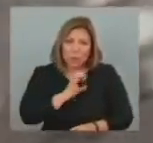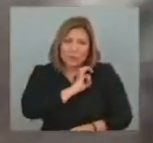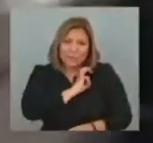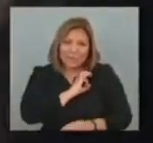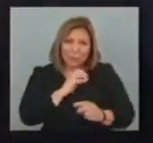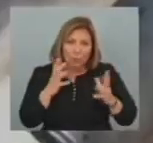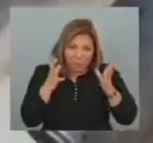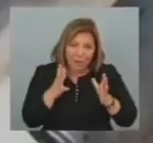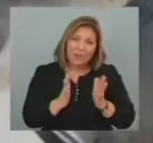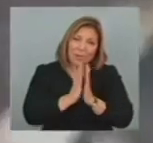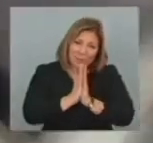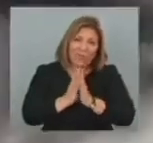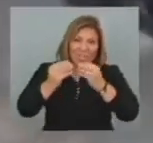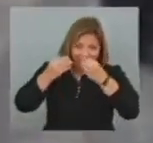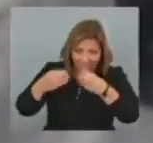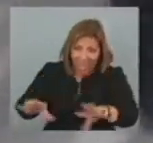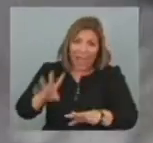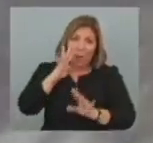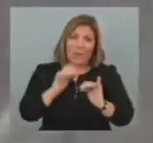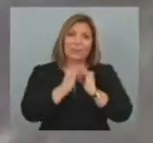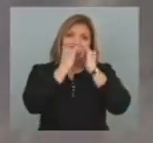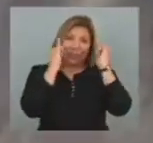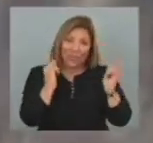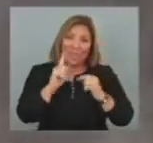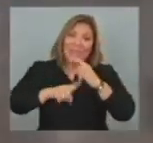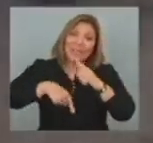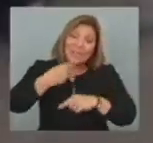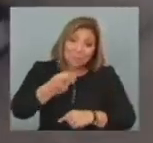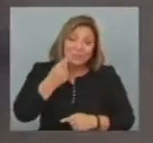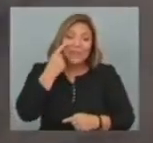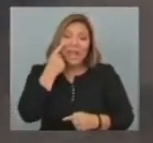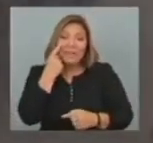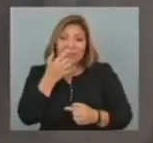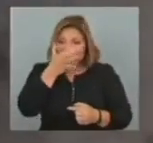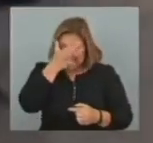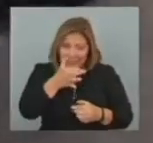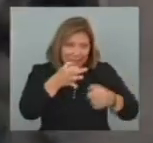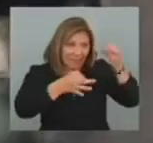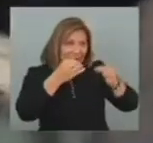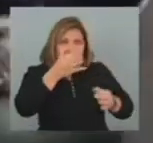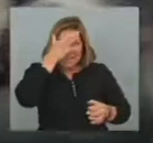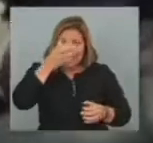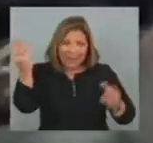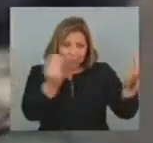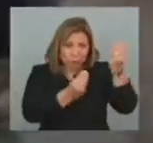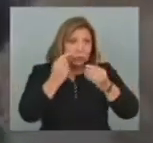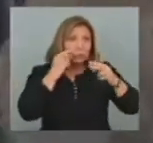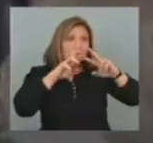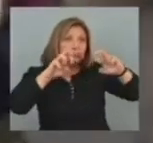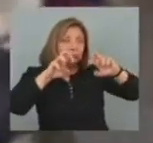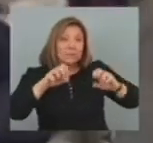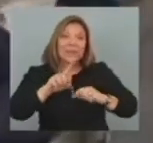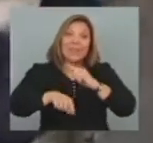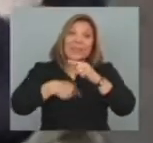Déjenlos concluir su trabajo durante cuatro días Y luego tendremos que analizarlo científicamente con expertos Y pienso que después